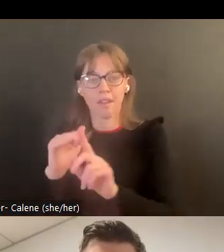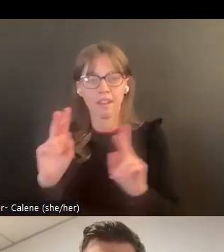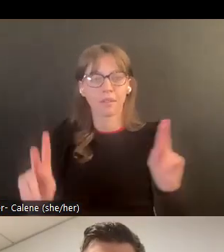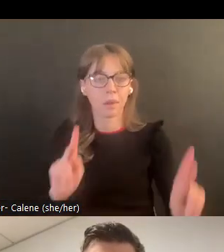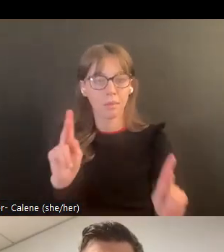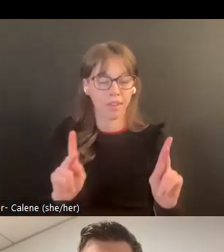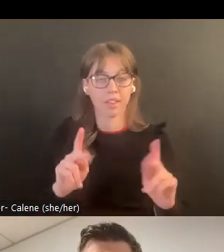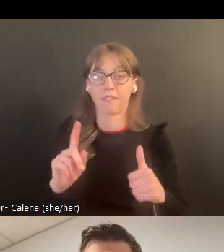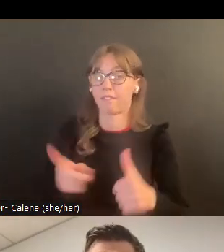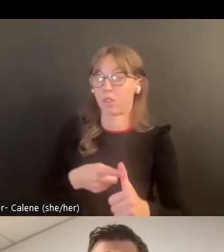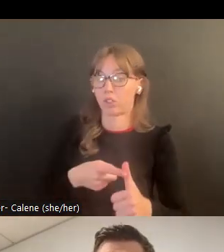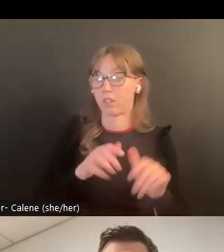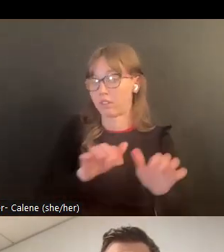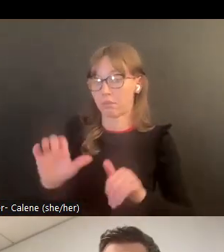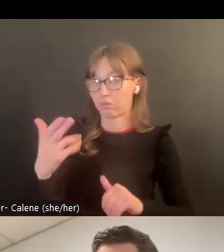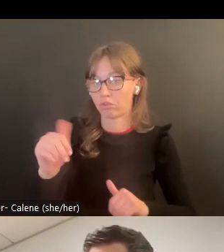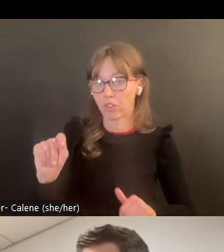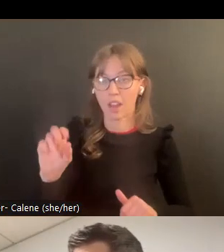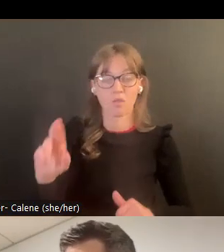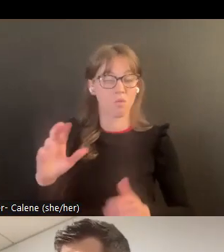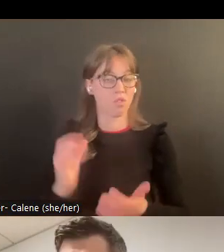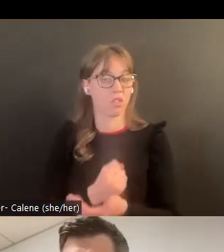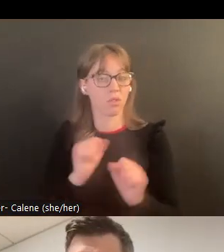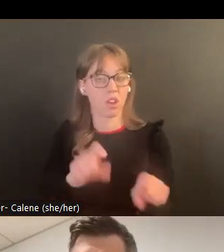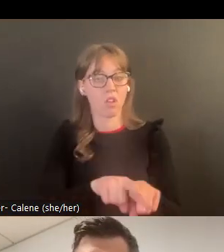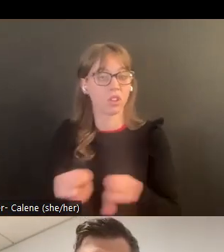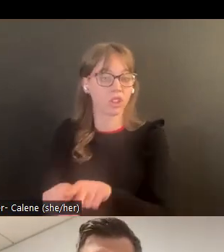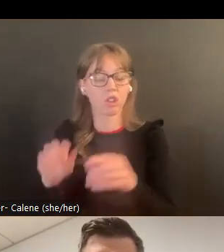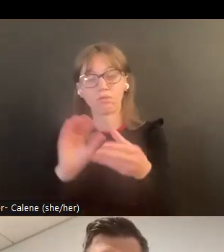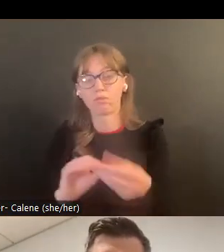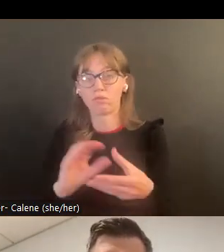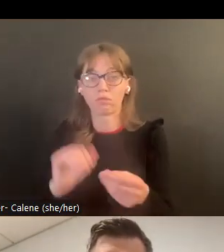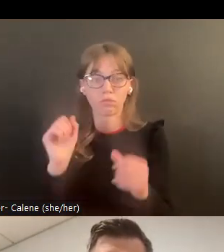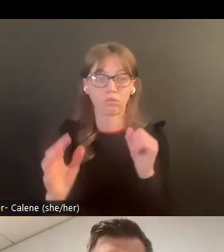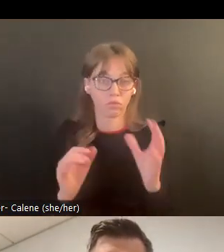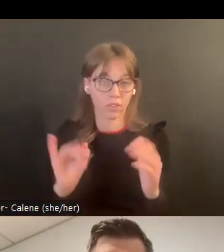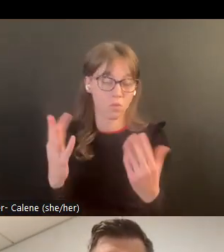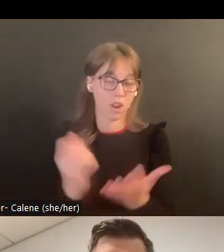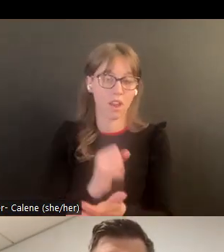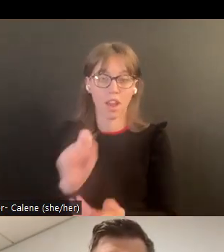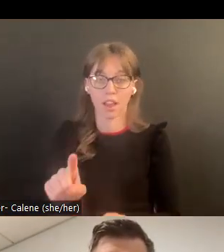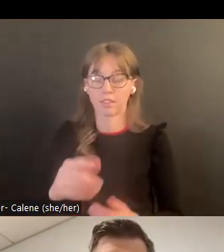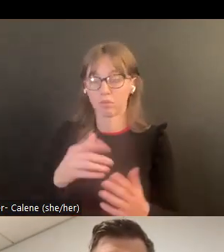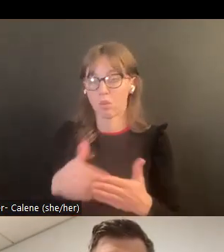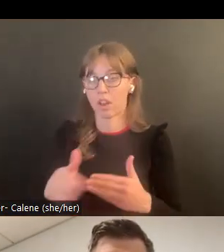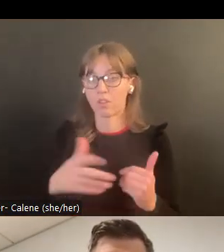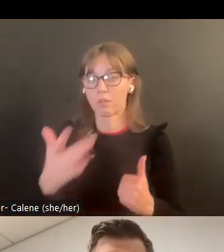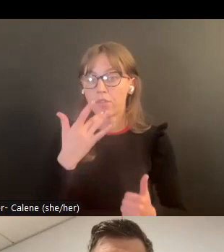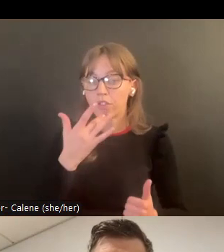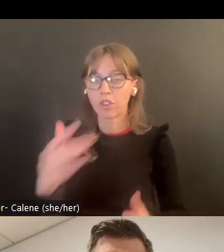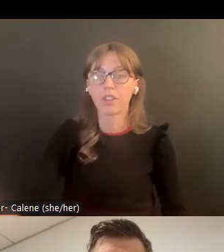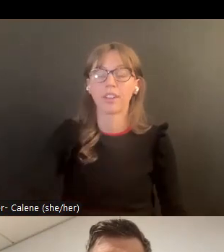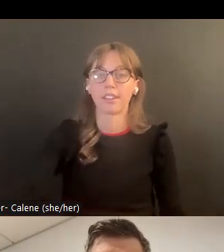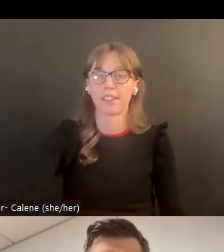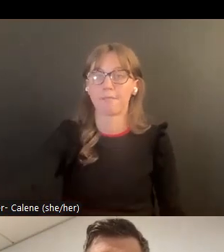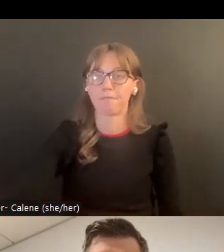quiero mencionarle a las personas primero puede escribir en el chat o puede quitar el silencio de su micrófono y puede hacer las